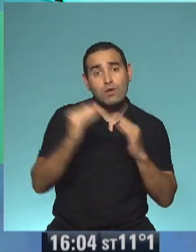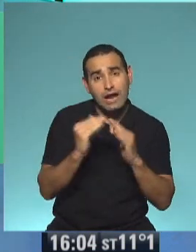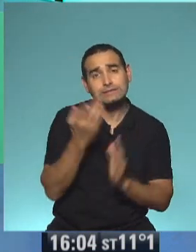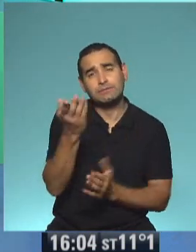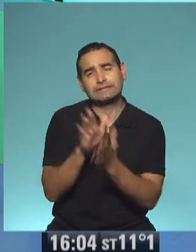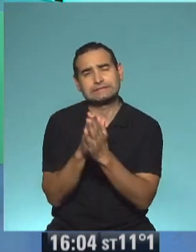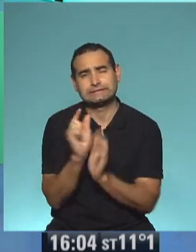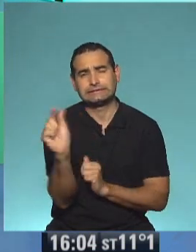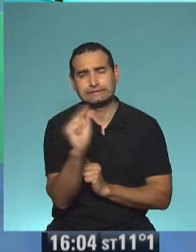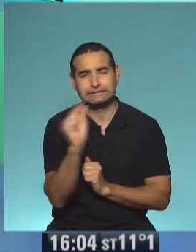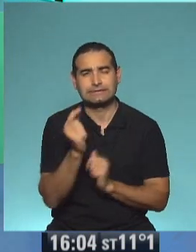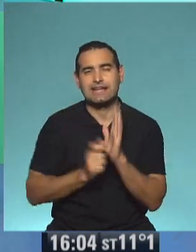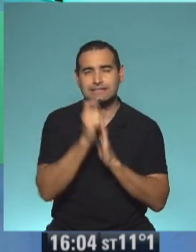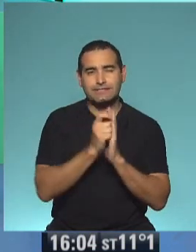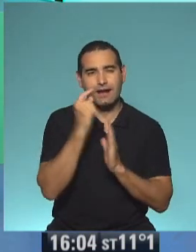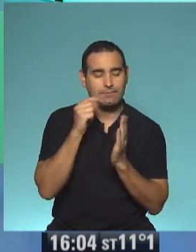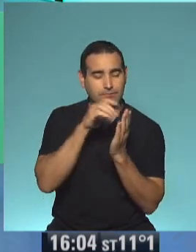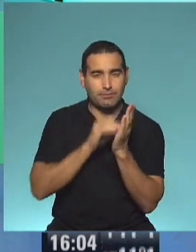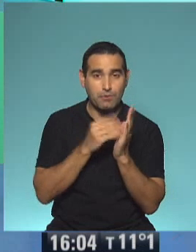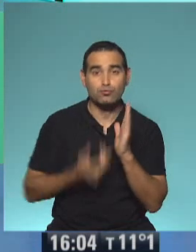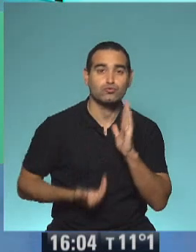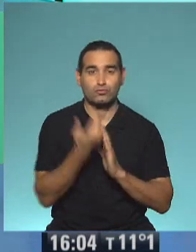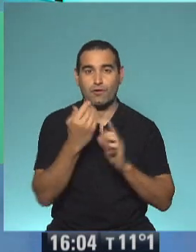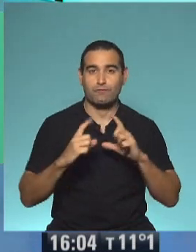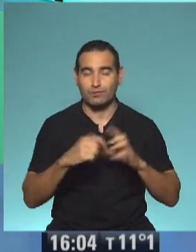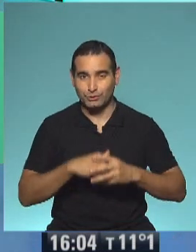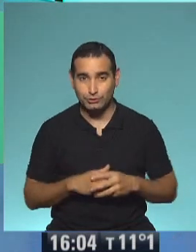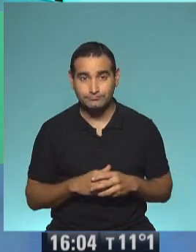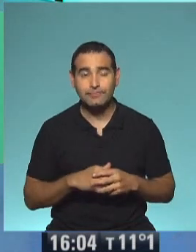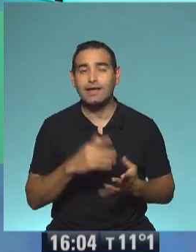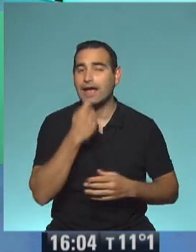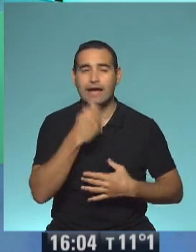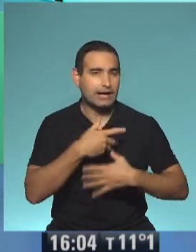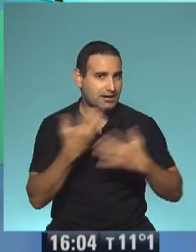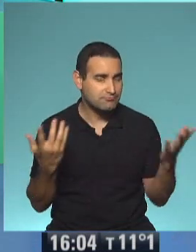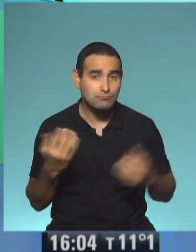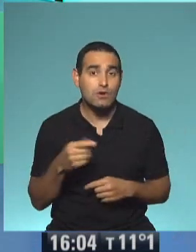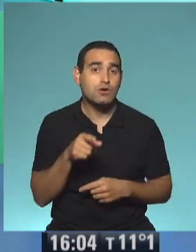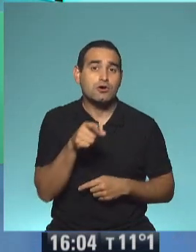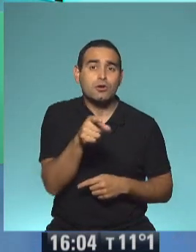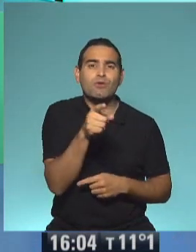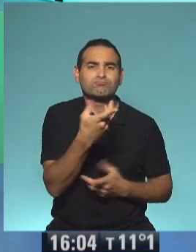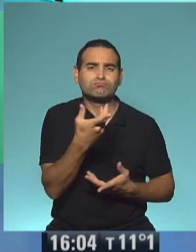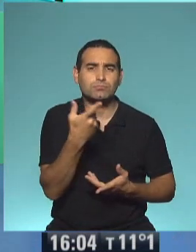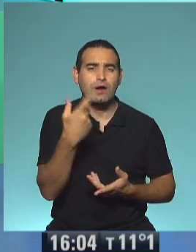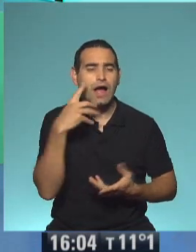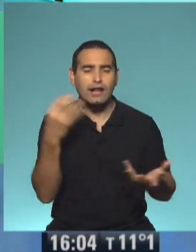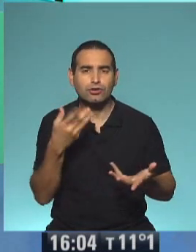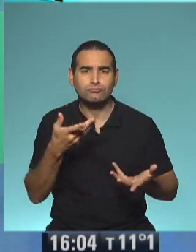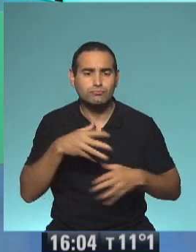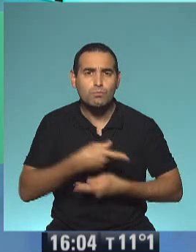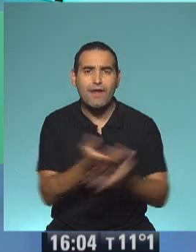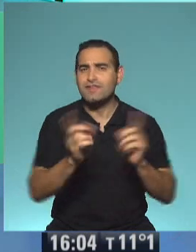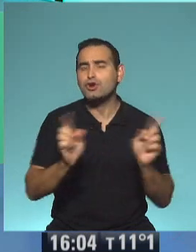preste Instagram un ratito y que nos ayude a subir esta historia. Pero si, por ejemplo, lo que quieran no es compartirnos algo que están haciendo en